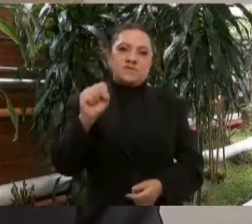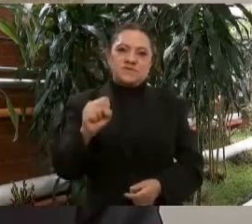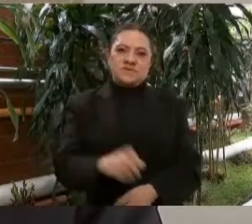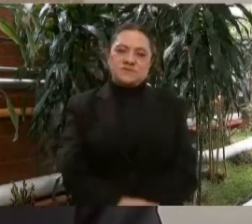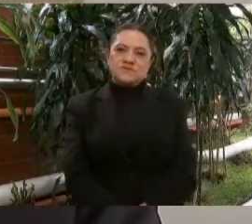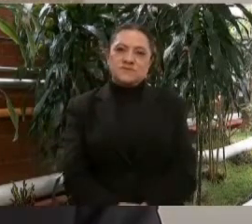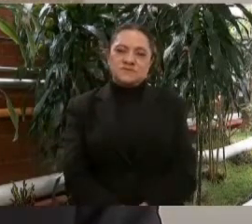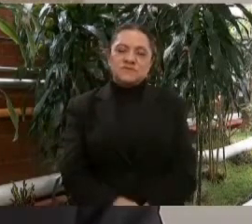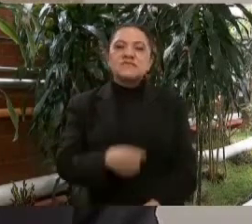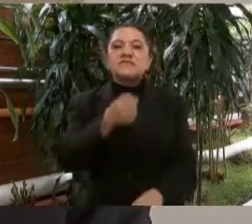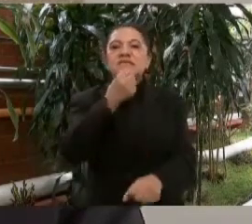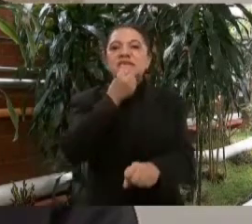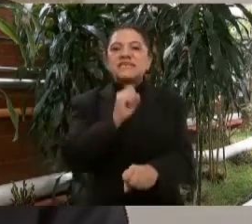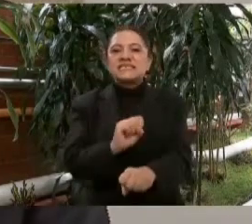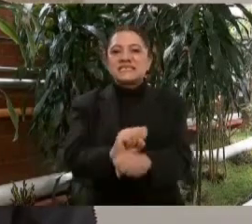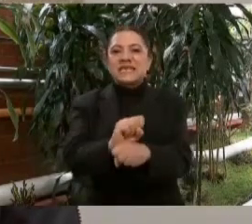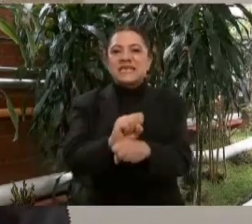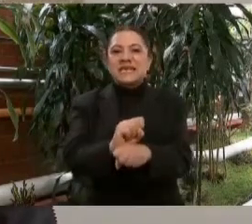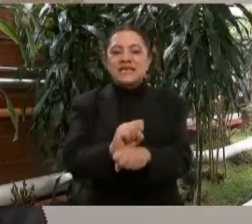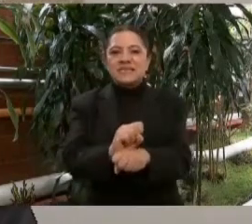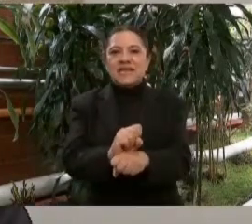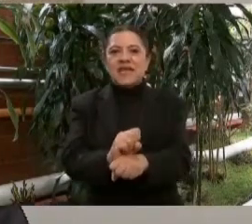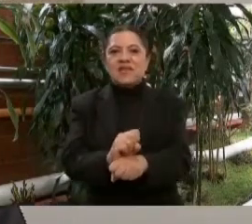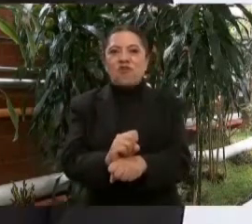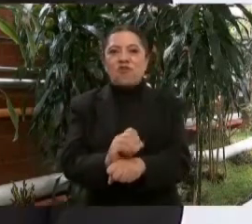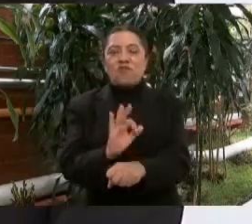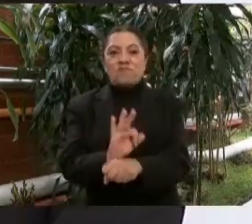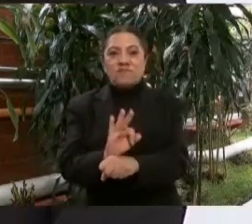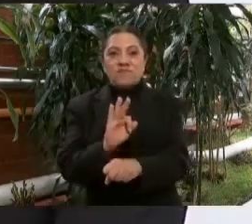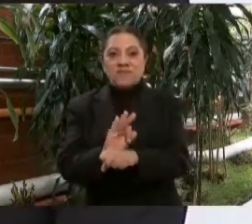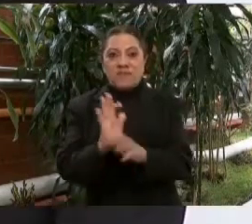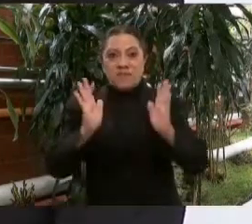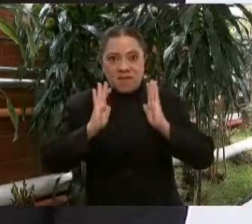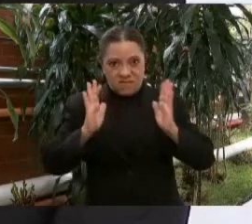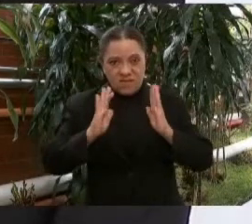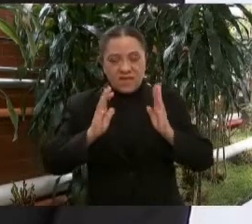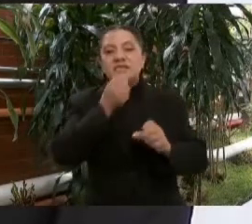secretario de la Defensa, secretario de Marina,